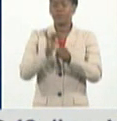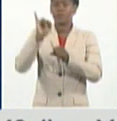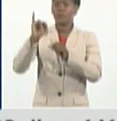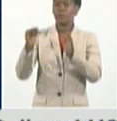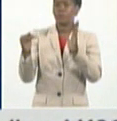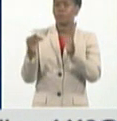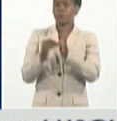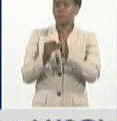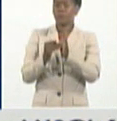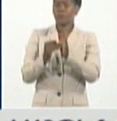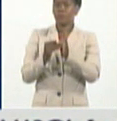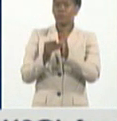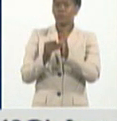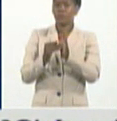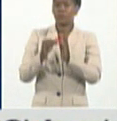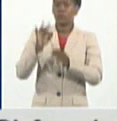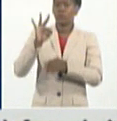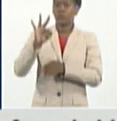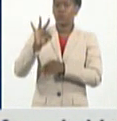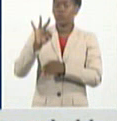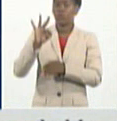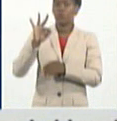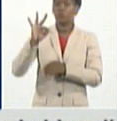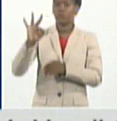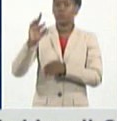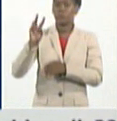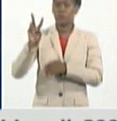.882.